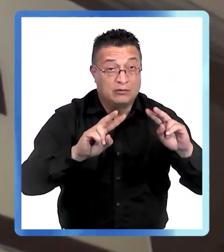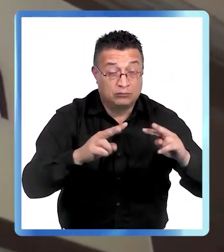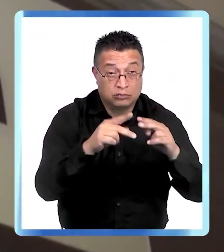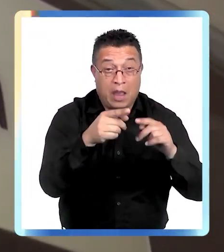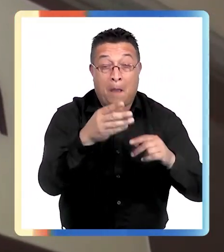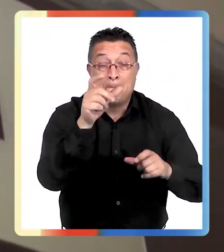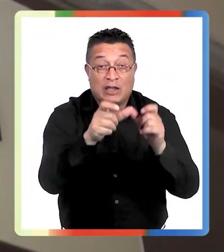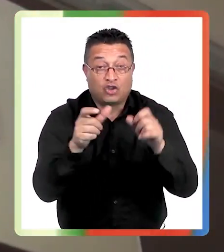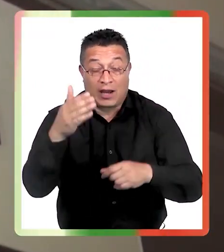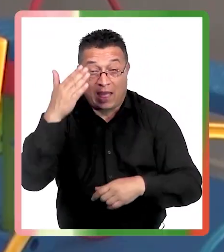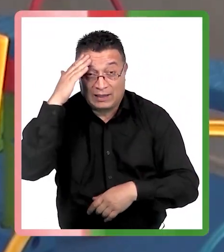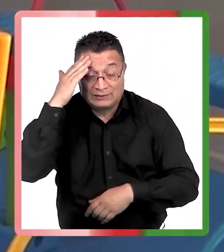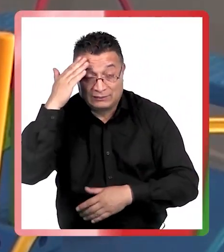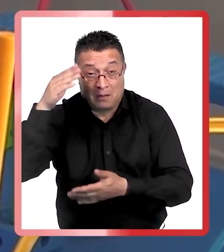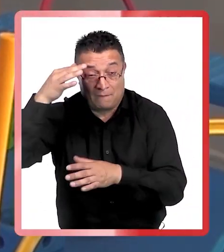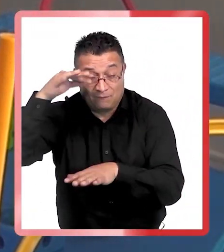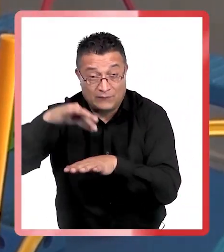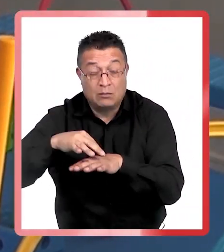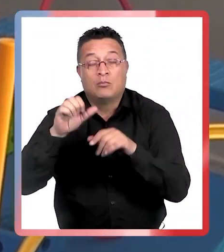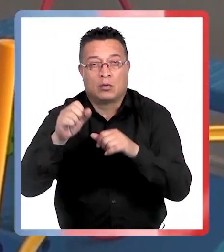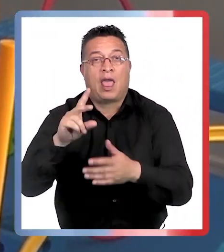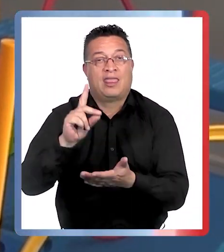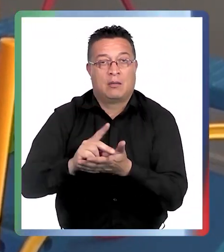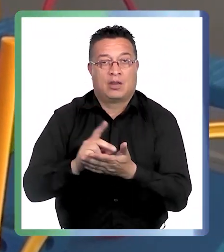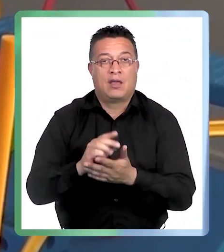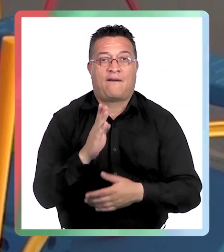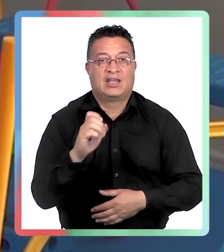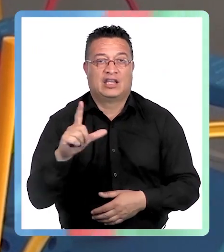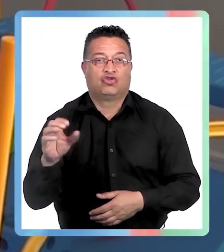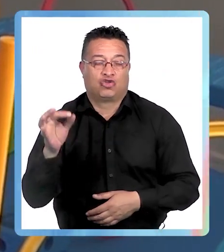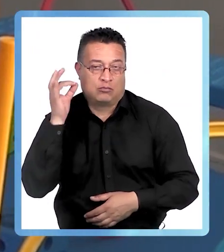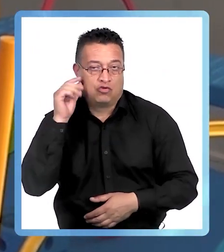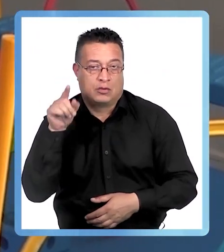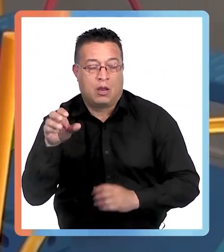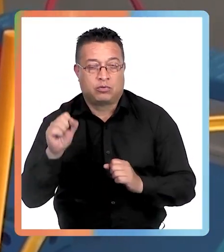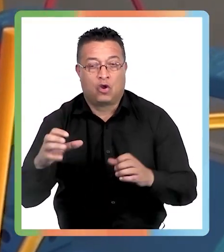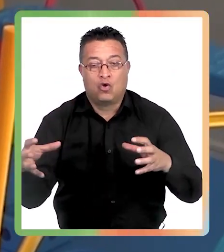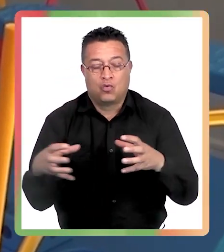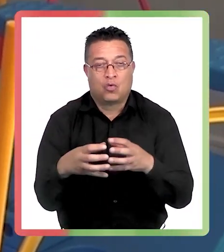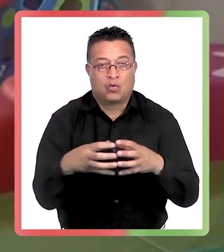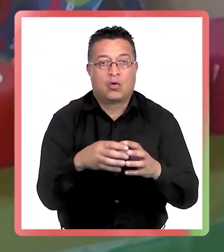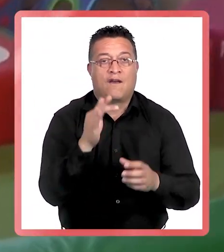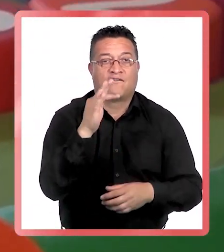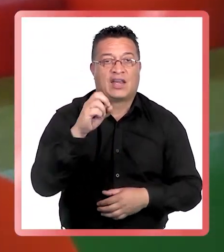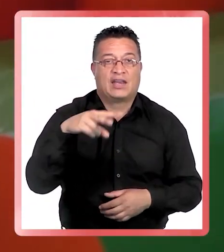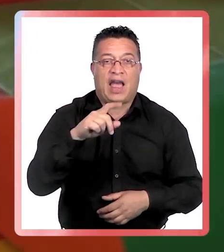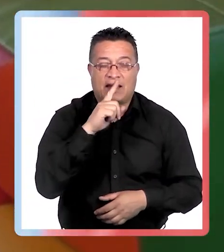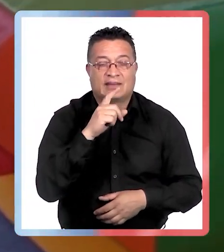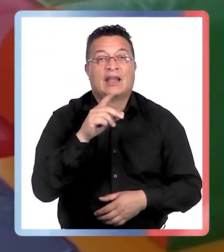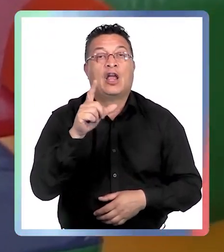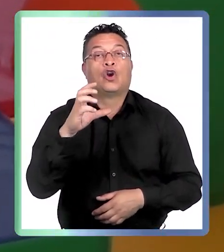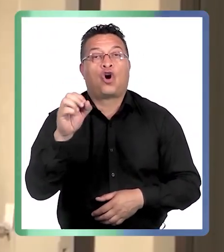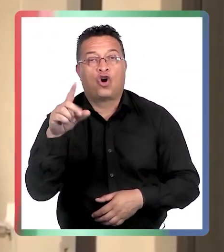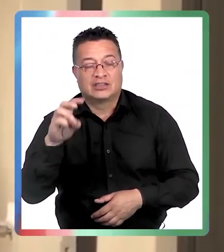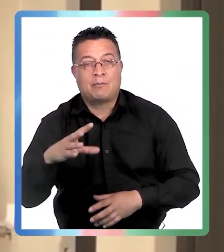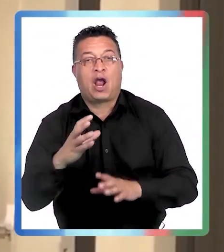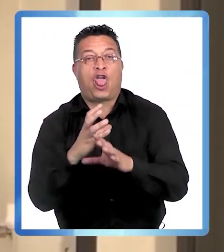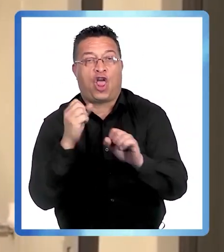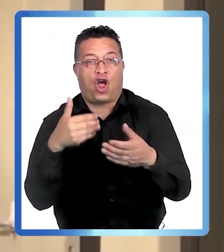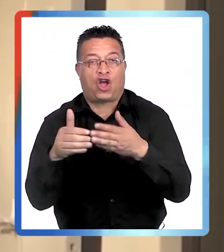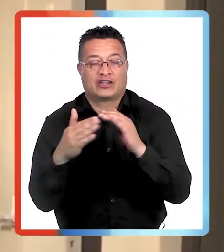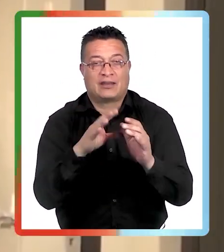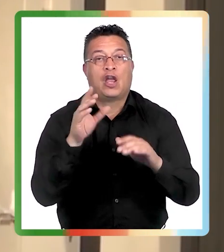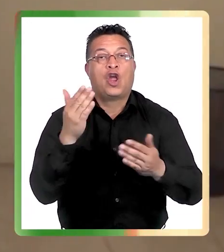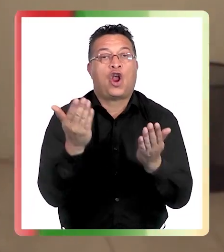mental es el objetivo planteado por la diputada Bello, que en conjunto con gremios de la FENAT Nacional, COSAM Los Andes y el Colegio